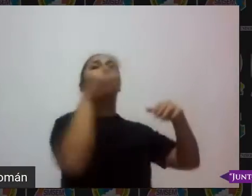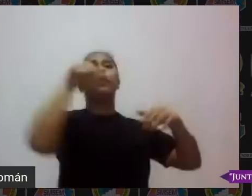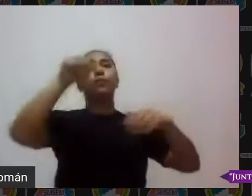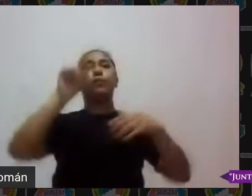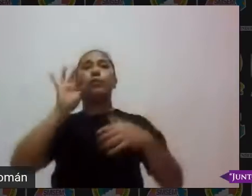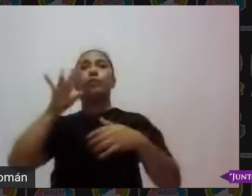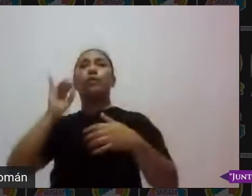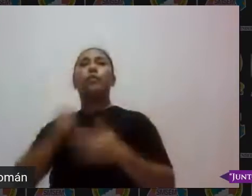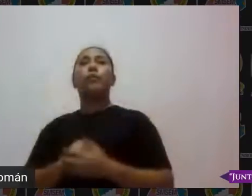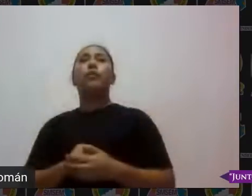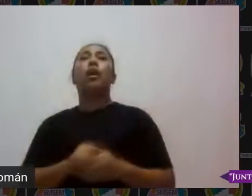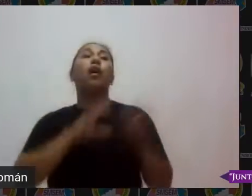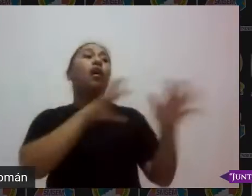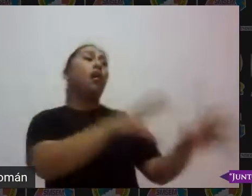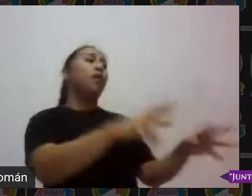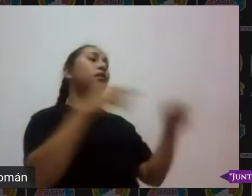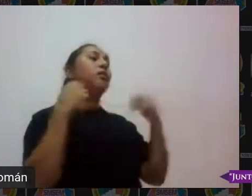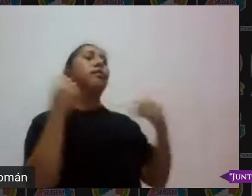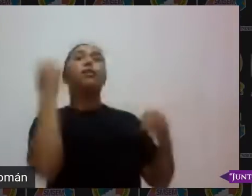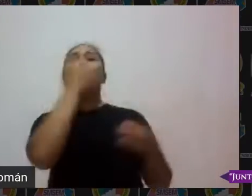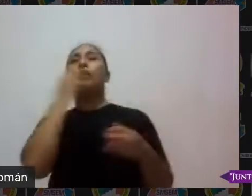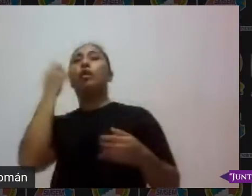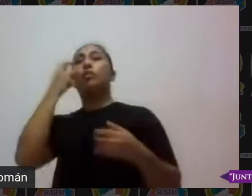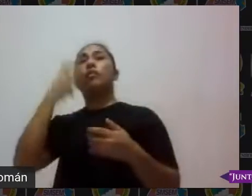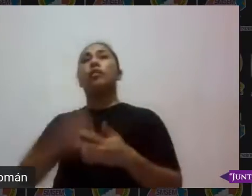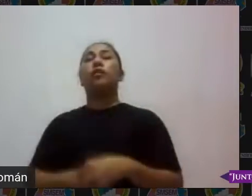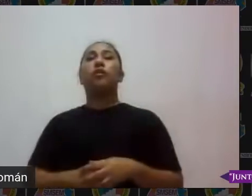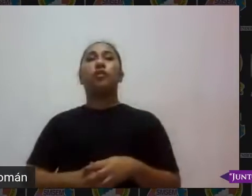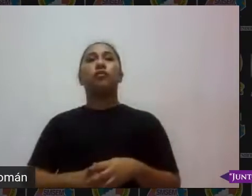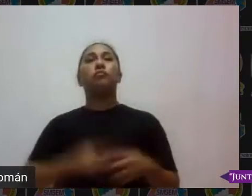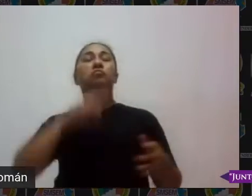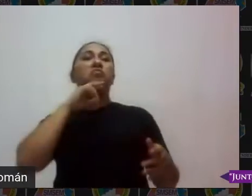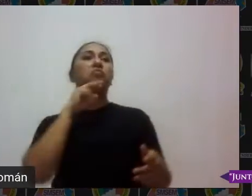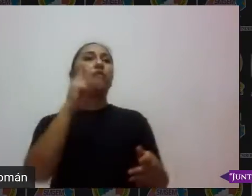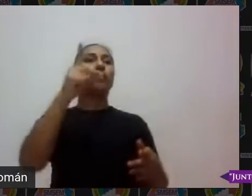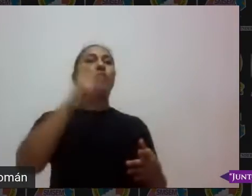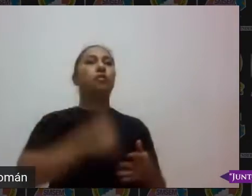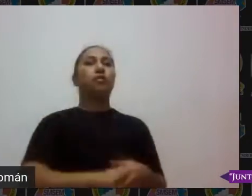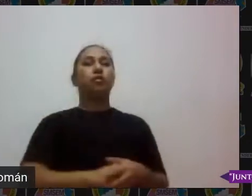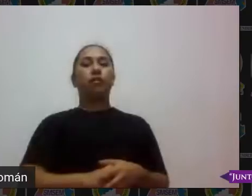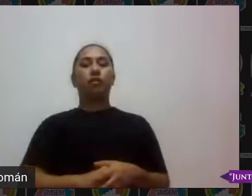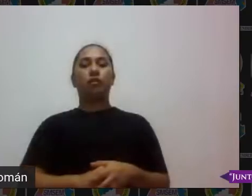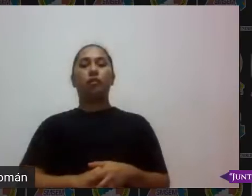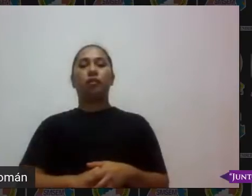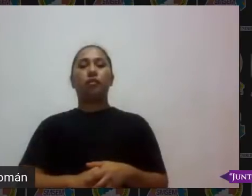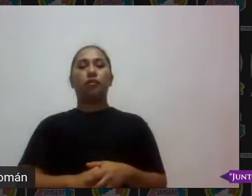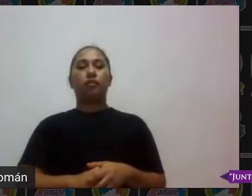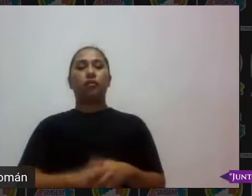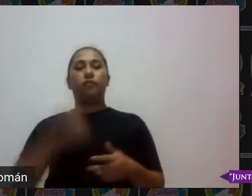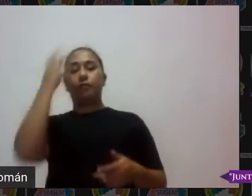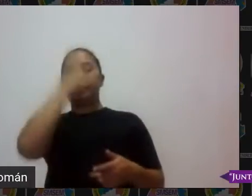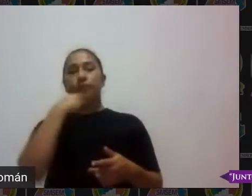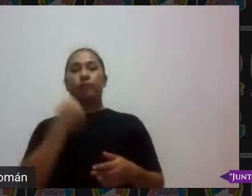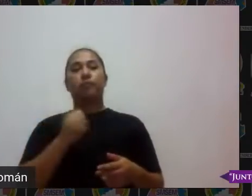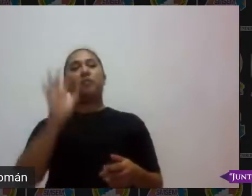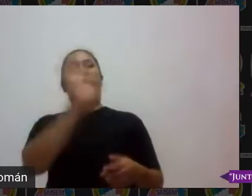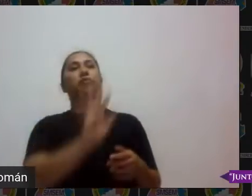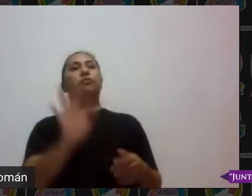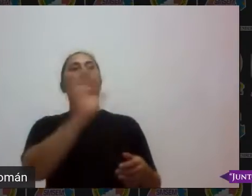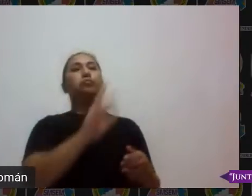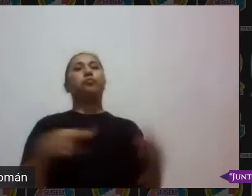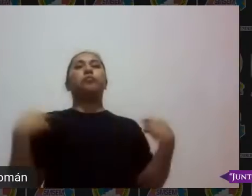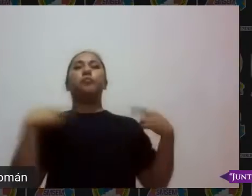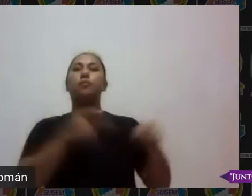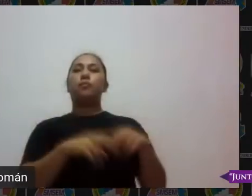decisiones se toman a partir de la evaluación la evaluación es para mejorar para eso la evaluación y si la voy a maquillar haciendo un